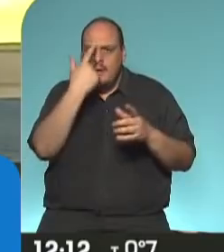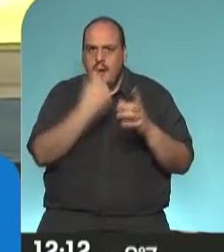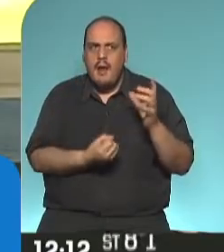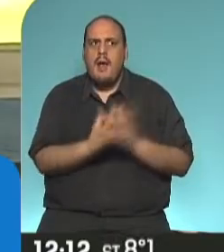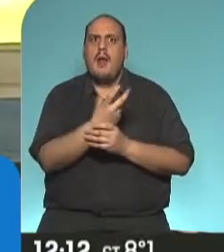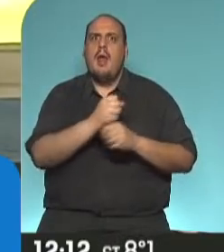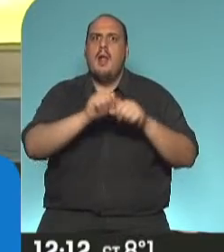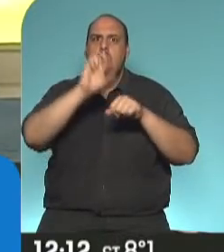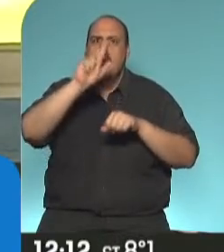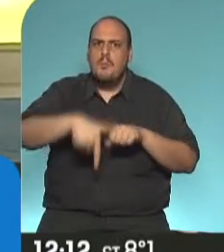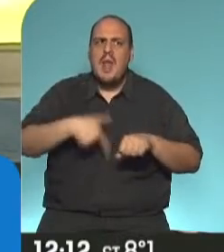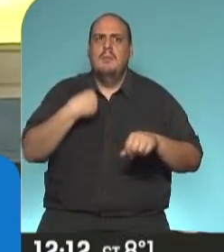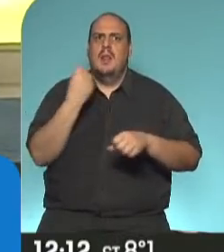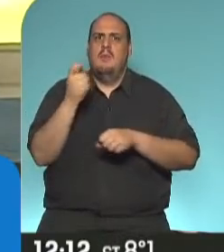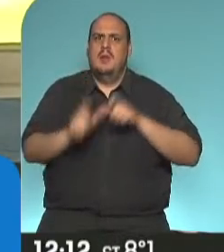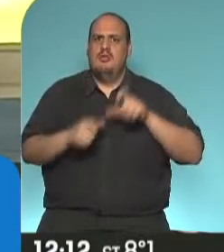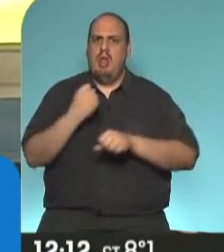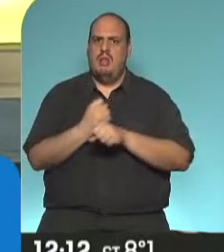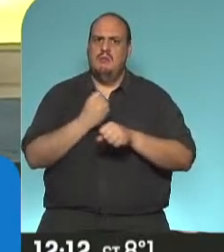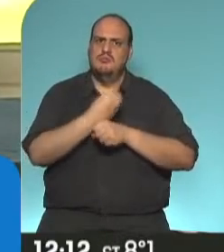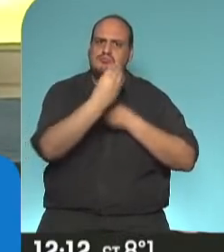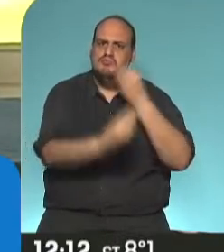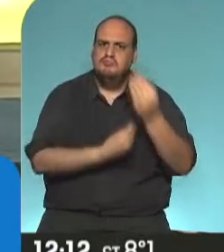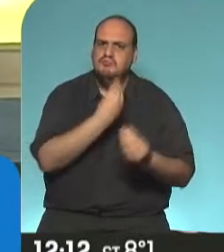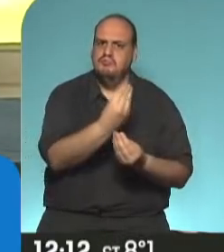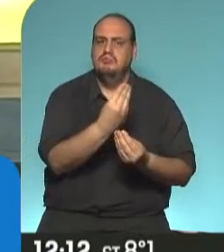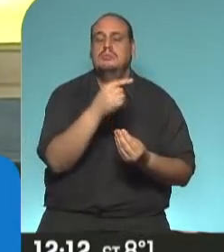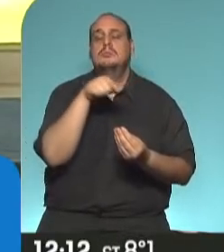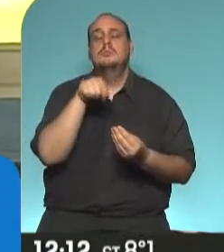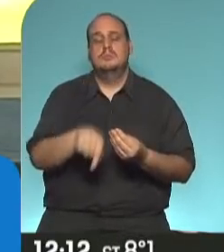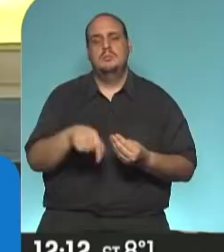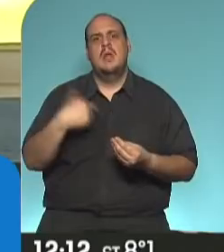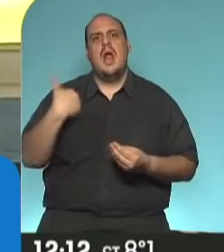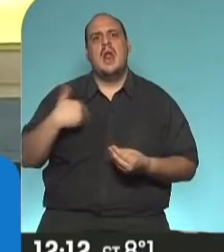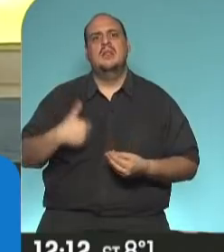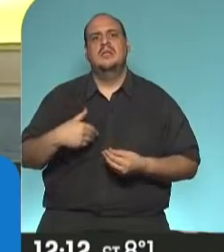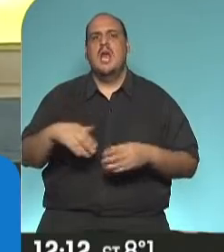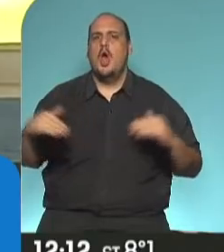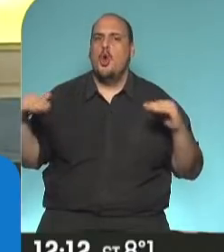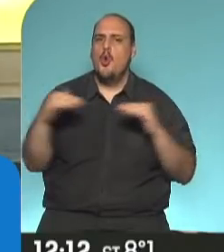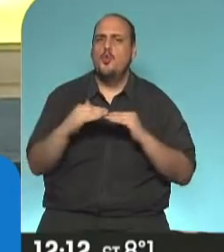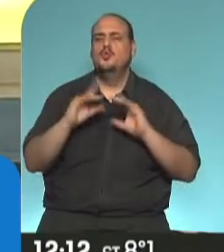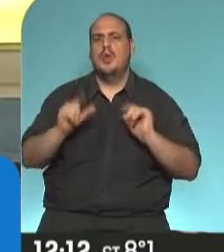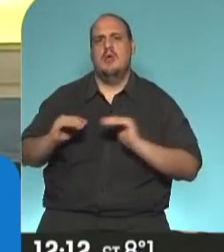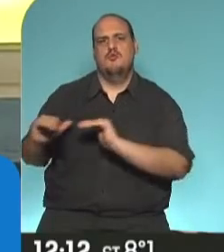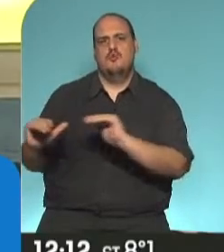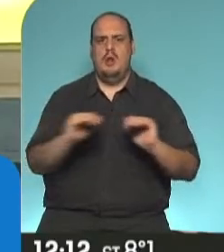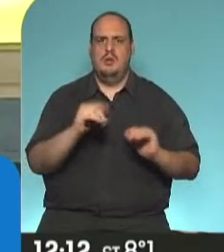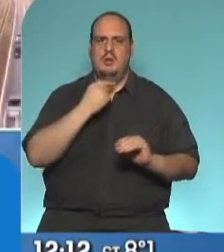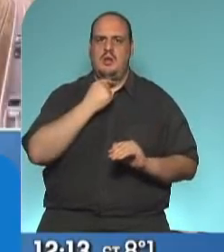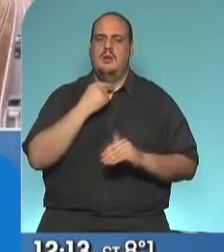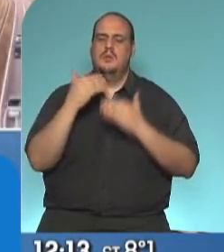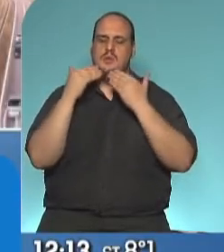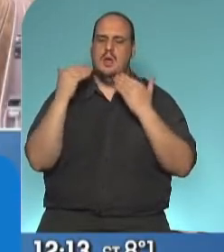y la generación de empleo. Queremos una Argentina más justa e igualitaria. Muchas gracias.